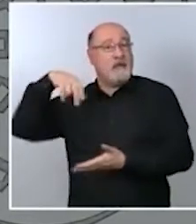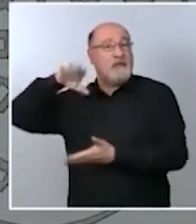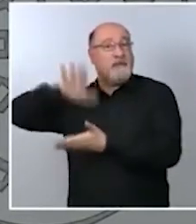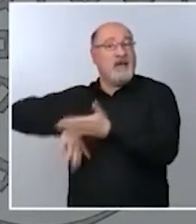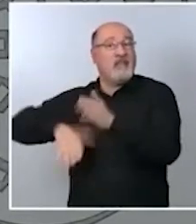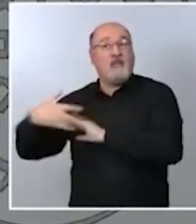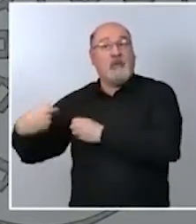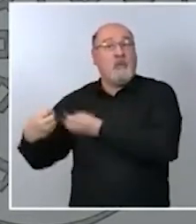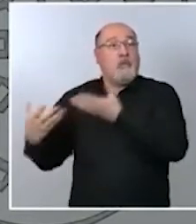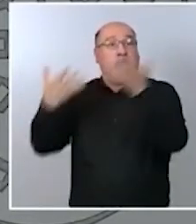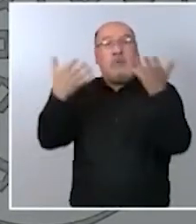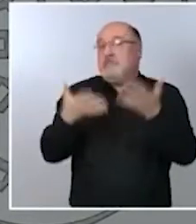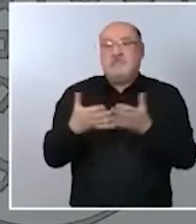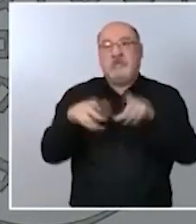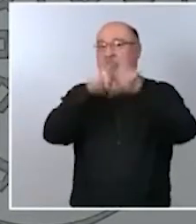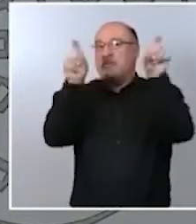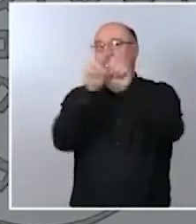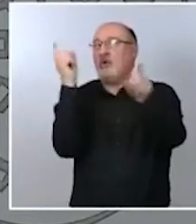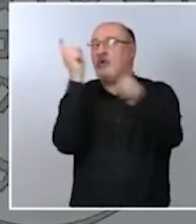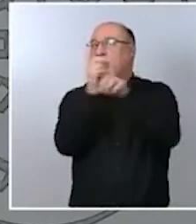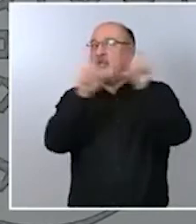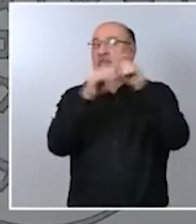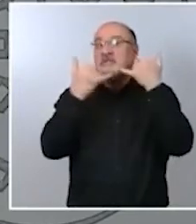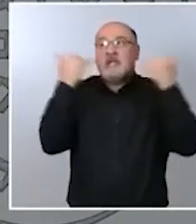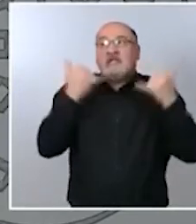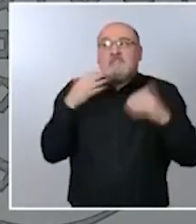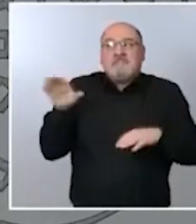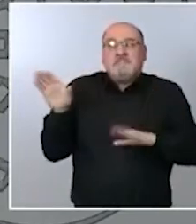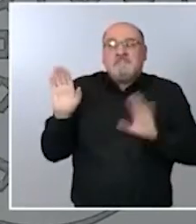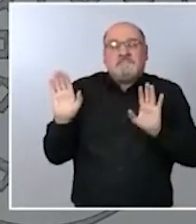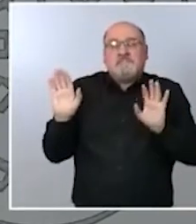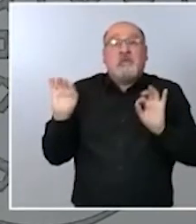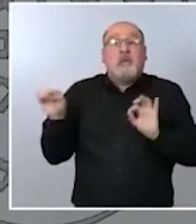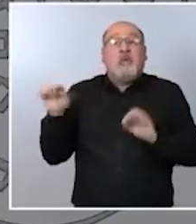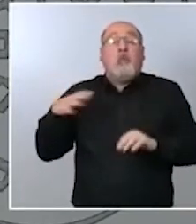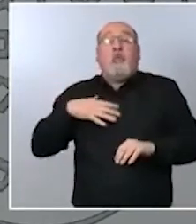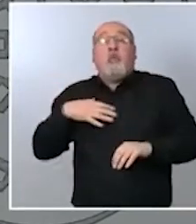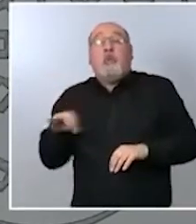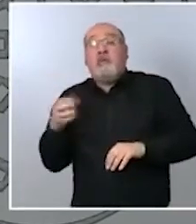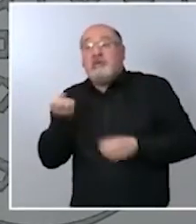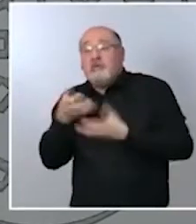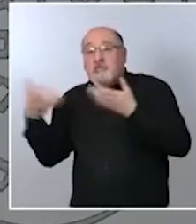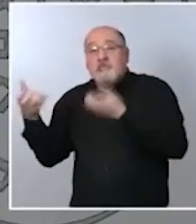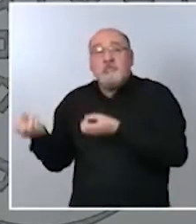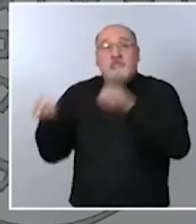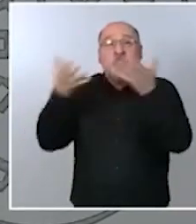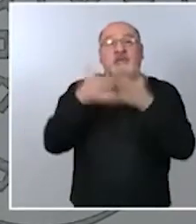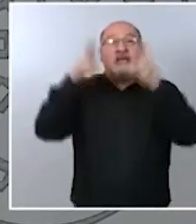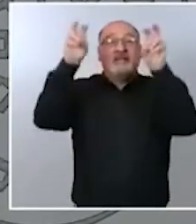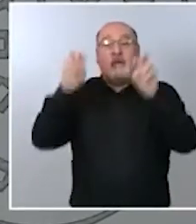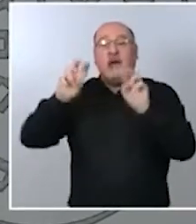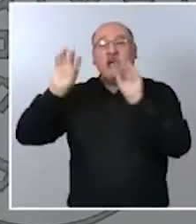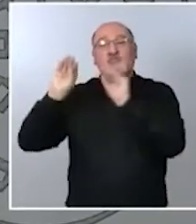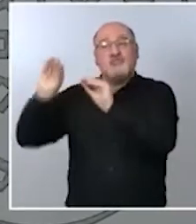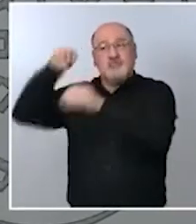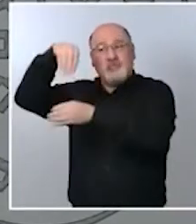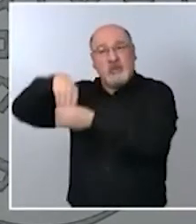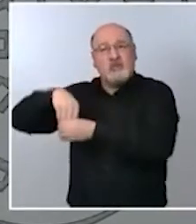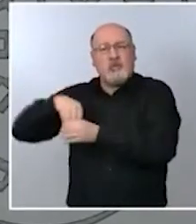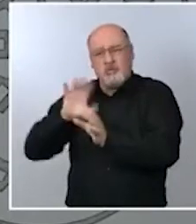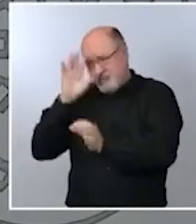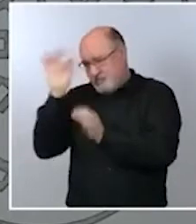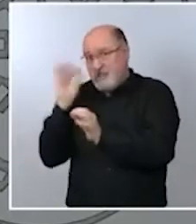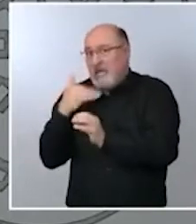a las empresas eléctricas entiendo imagino que lo hacía en relación a alguna cuestión en concreto pero desde luego por parte del